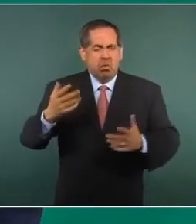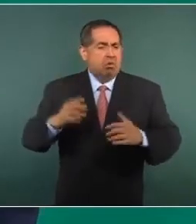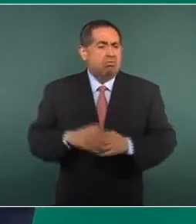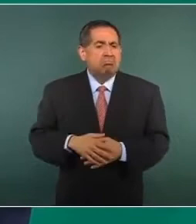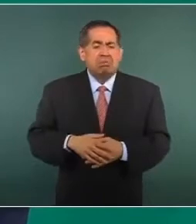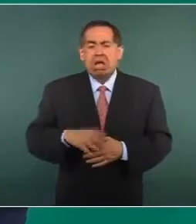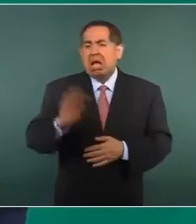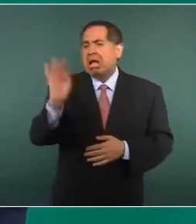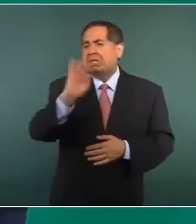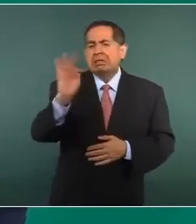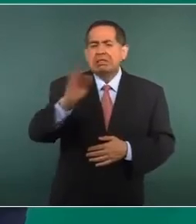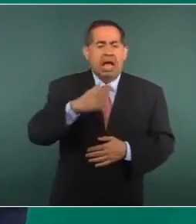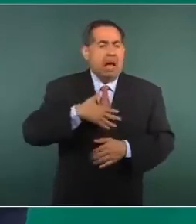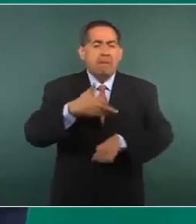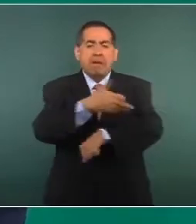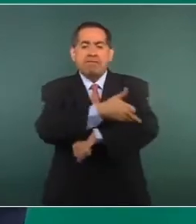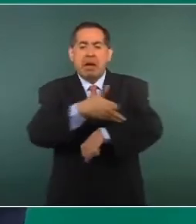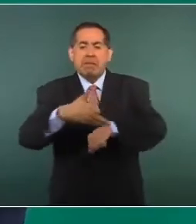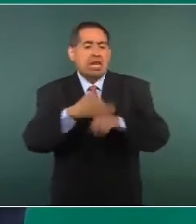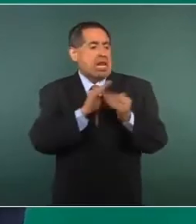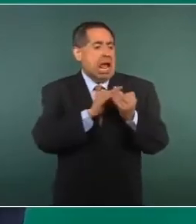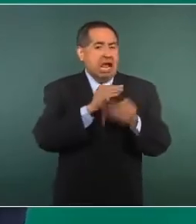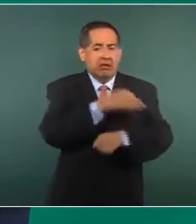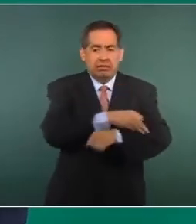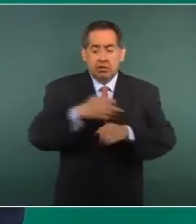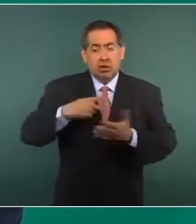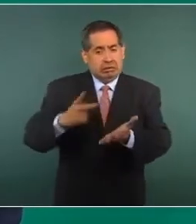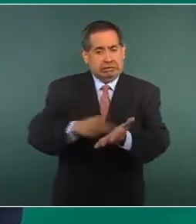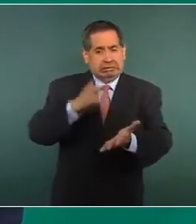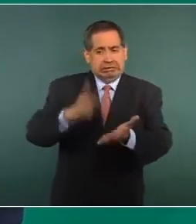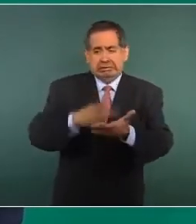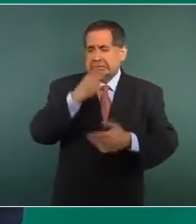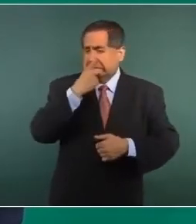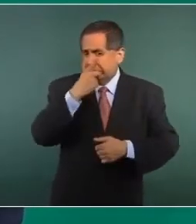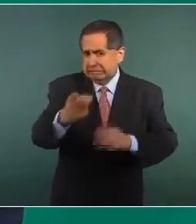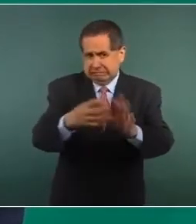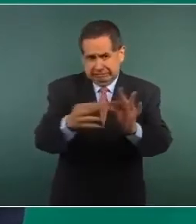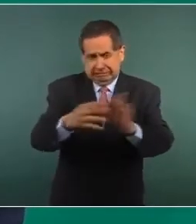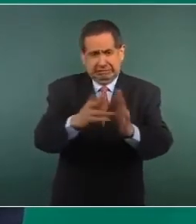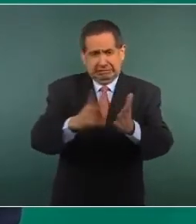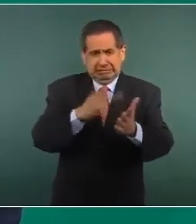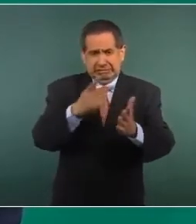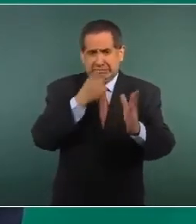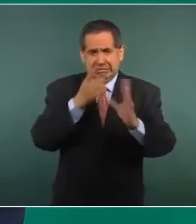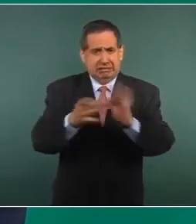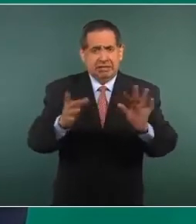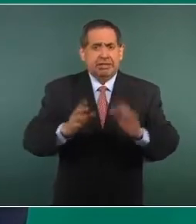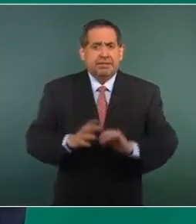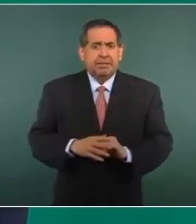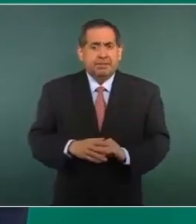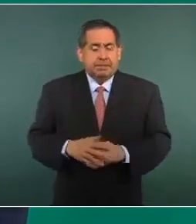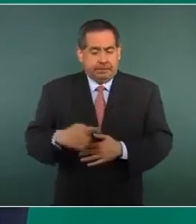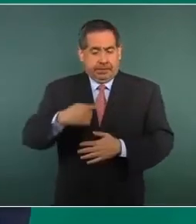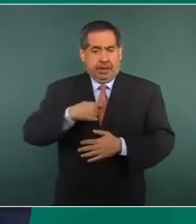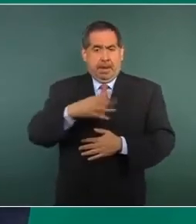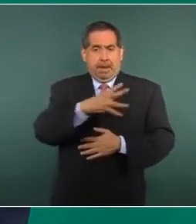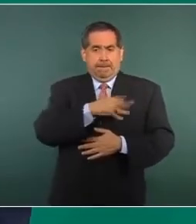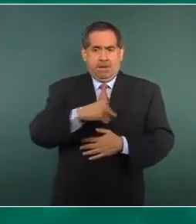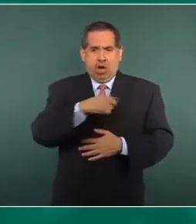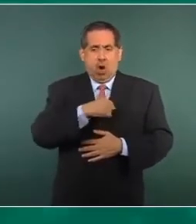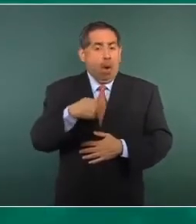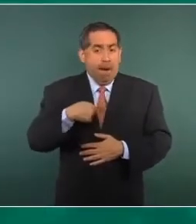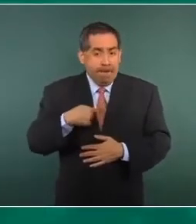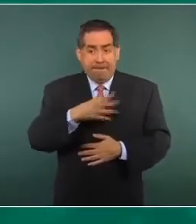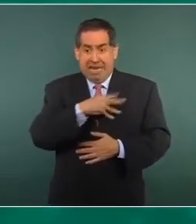puede ser un familiar cercano, lo he dicho, mi hijo me va a doler